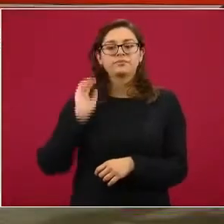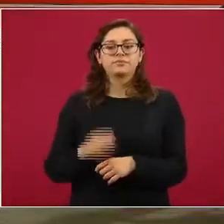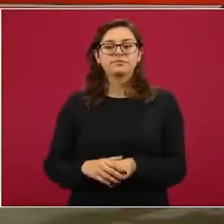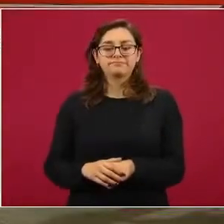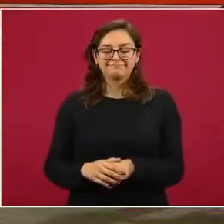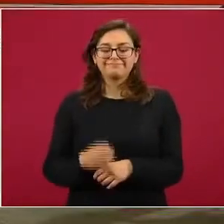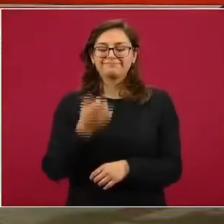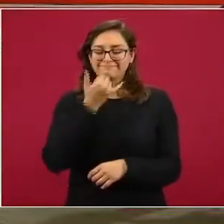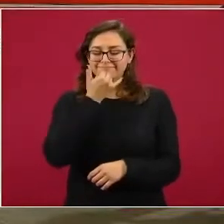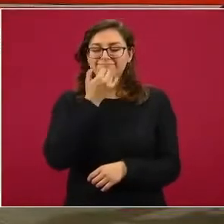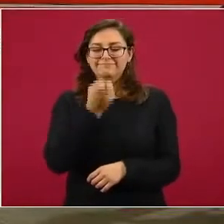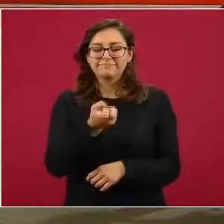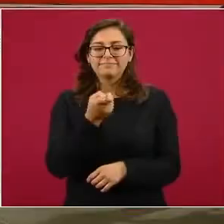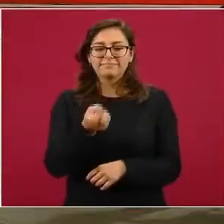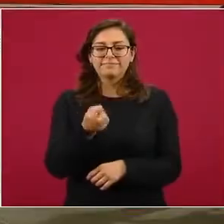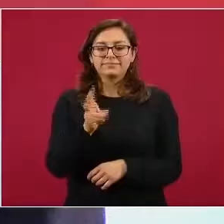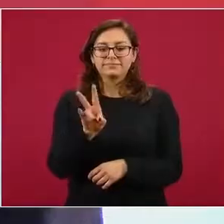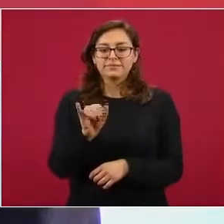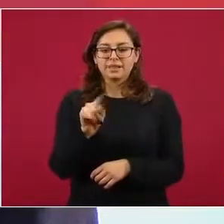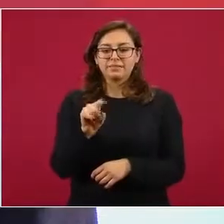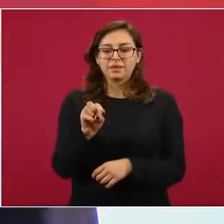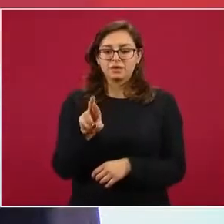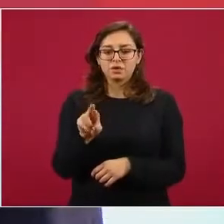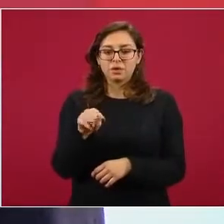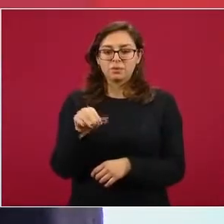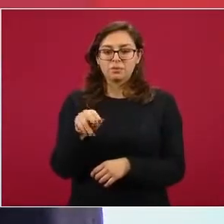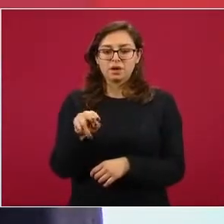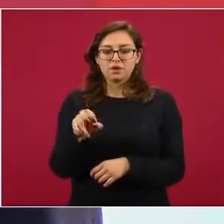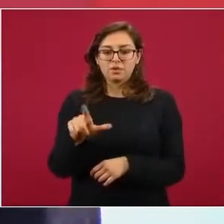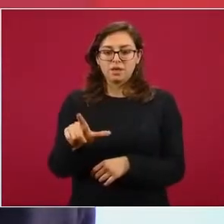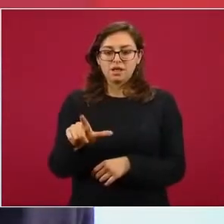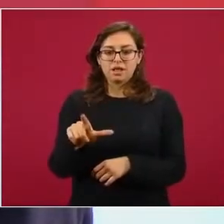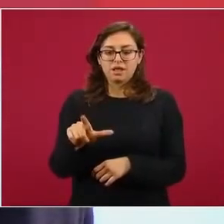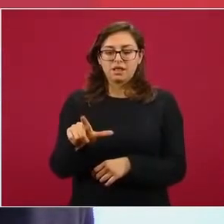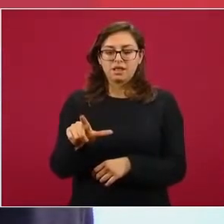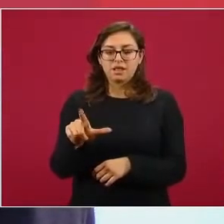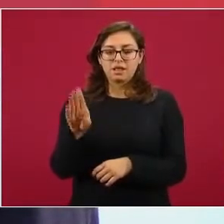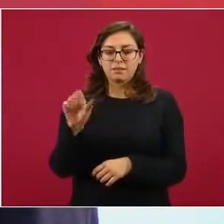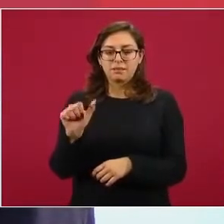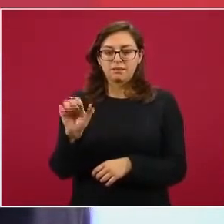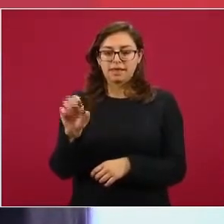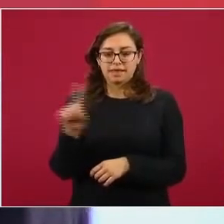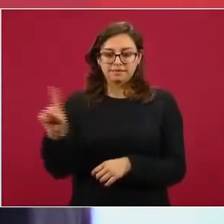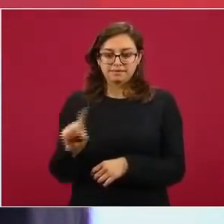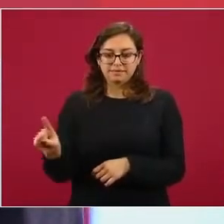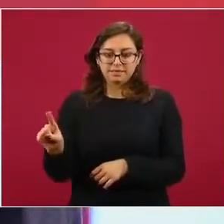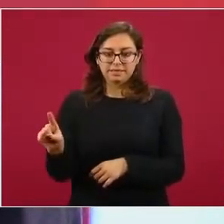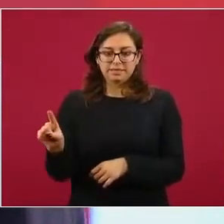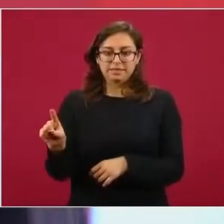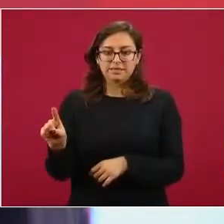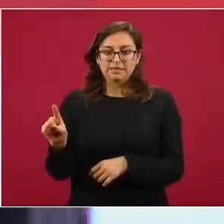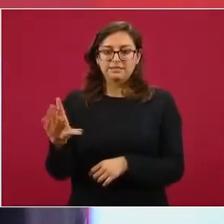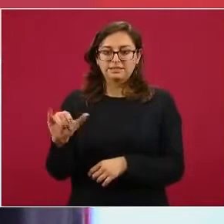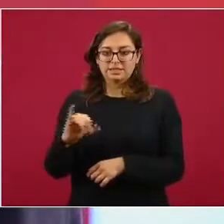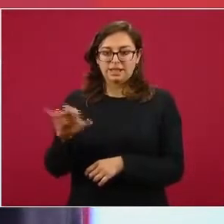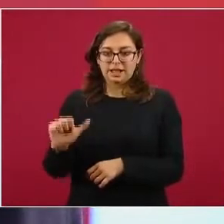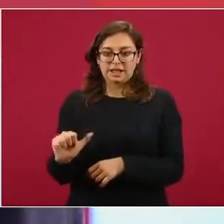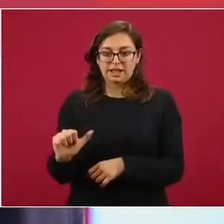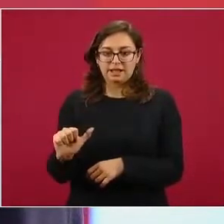Báez, exactamente, iba a invertir sus apellidos, perdón, presidente municipal, Báez Ceja,